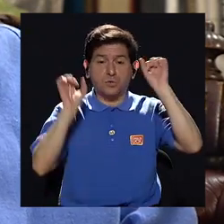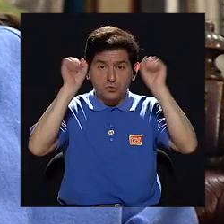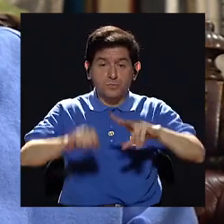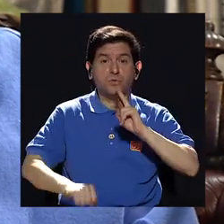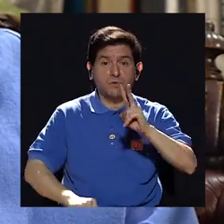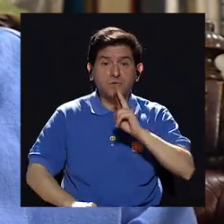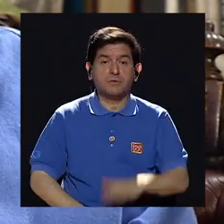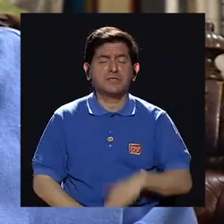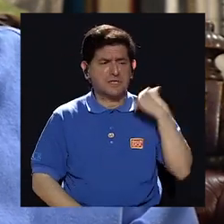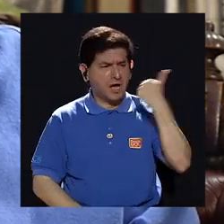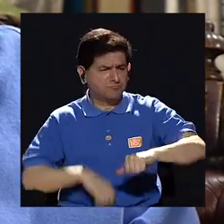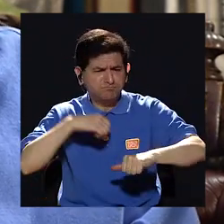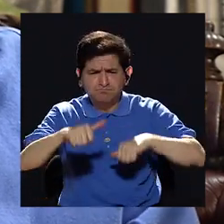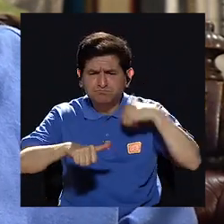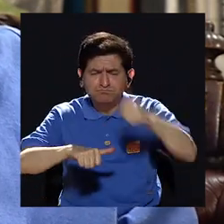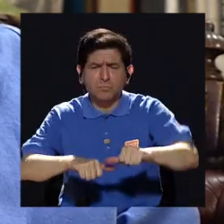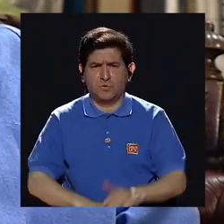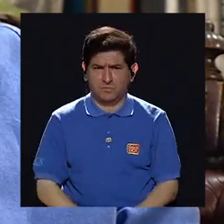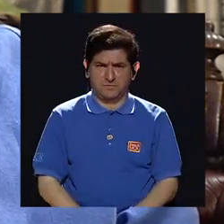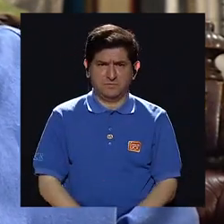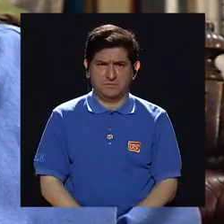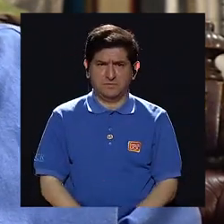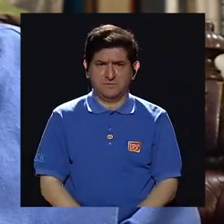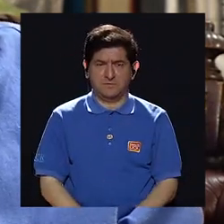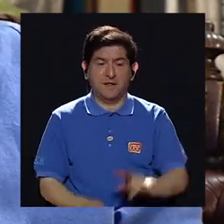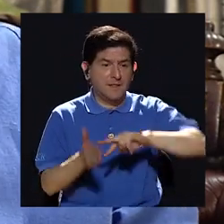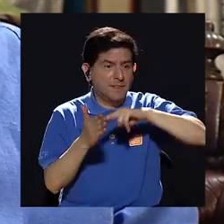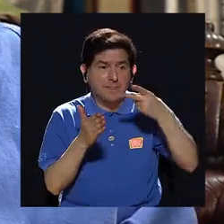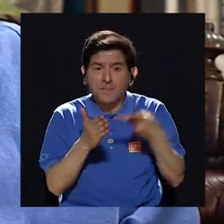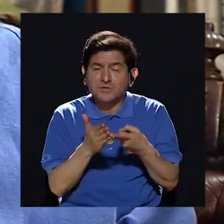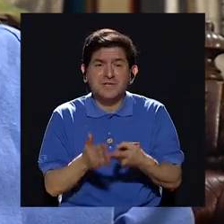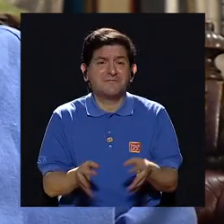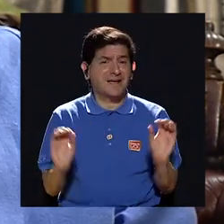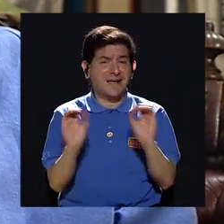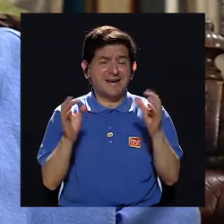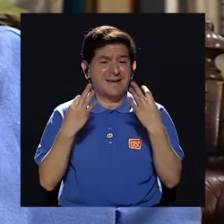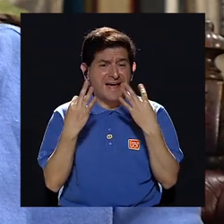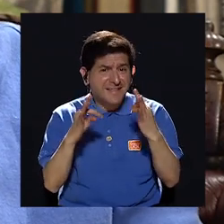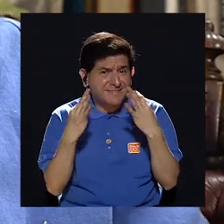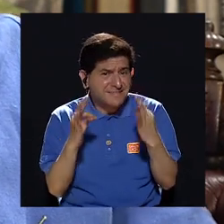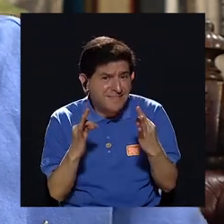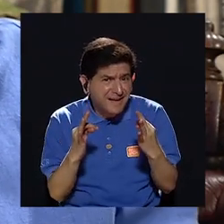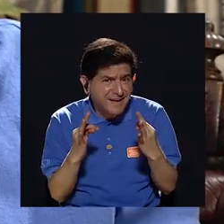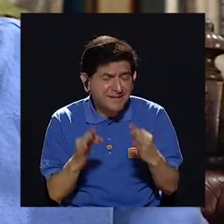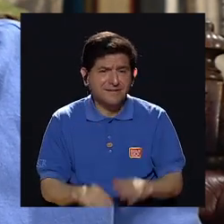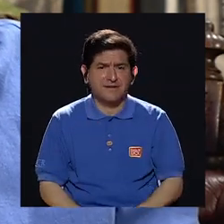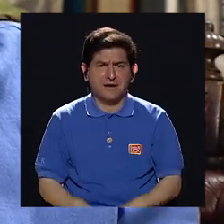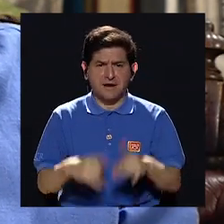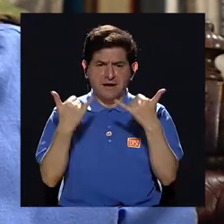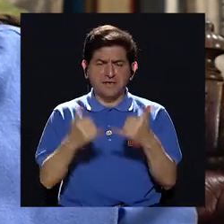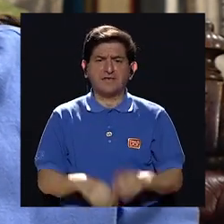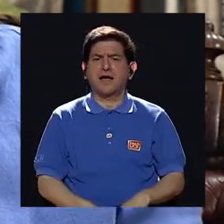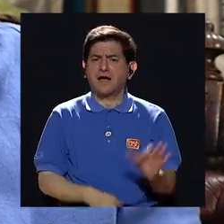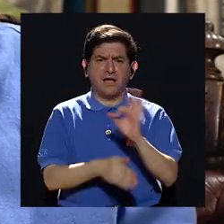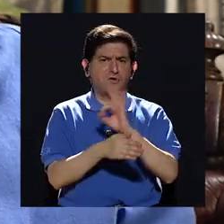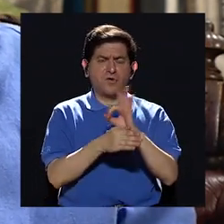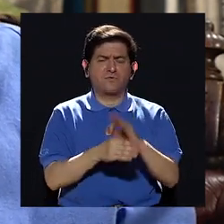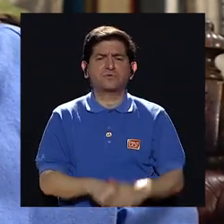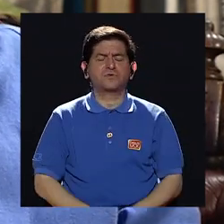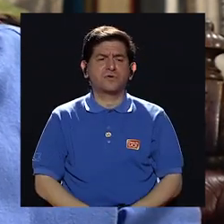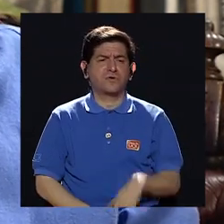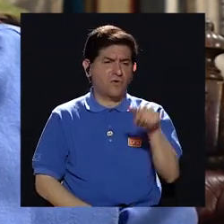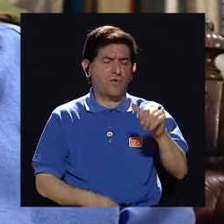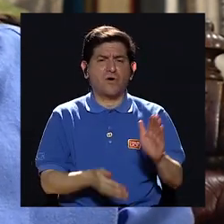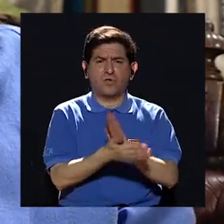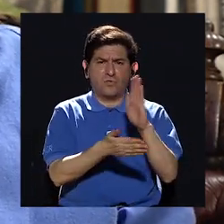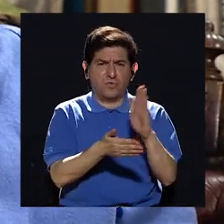realmente hacer un esfuerzo, que ni siquiera intentáramos hacer un esfuerzo una vez que fracasó el